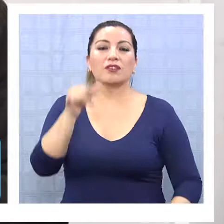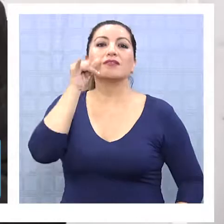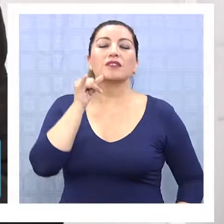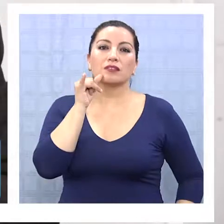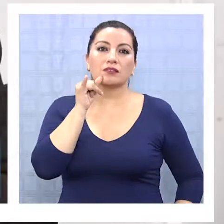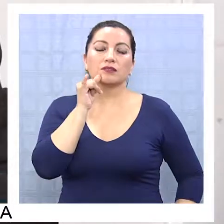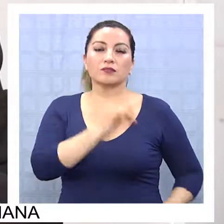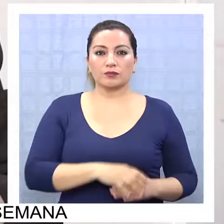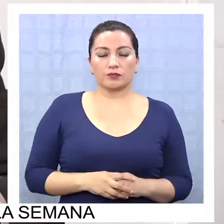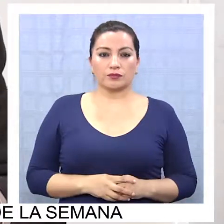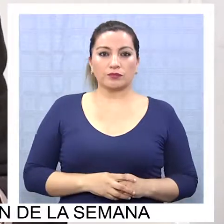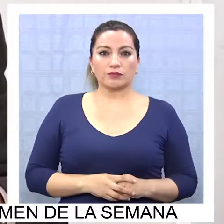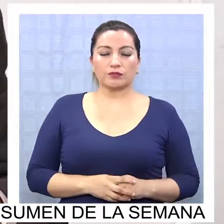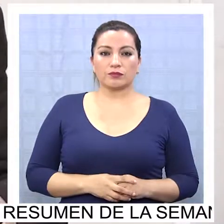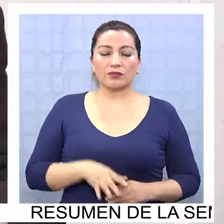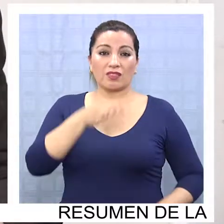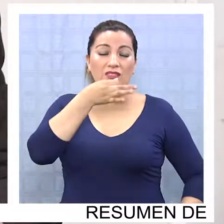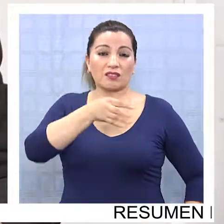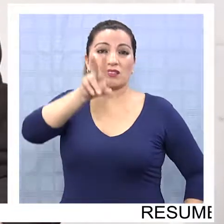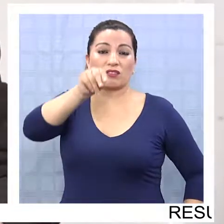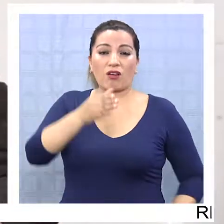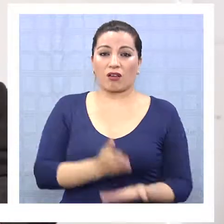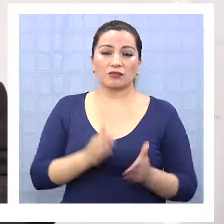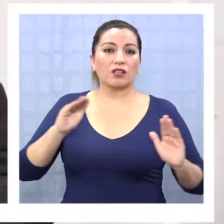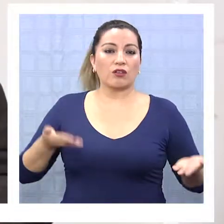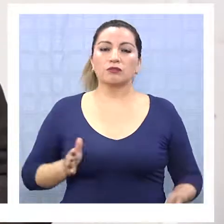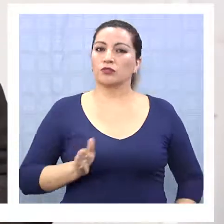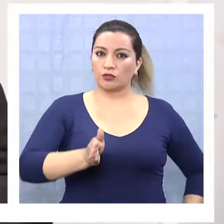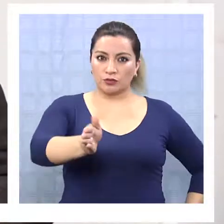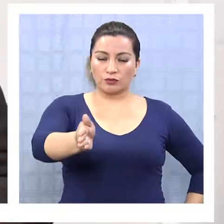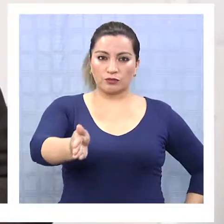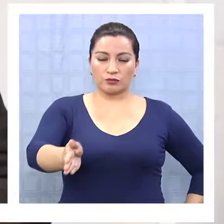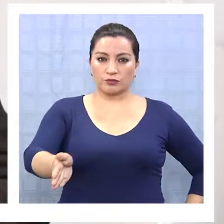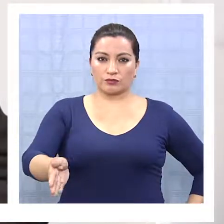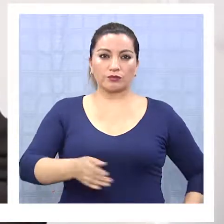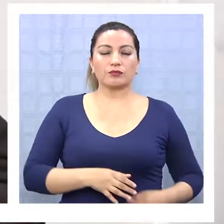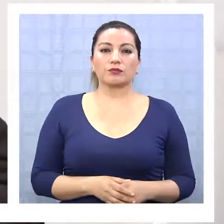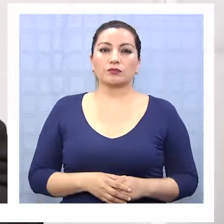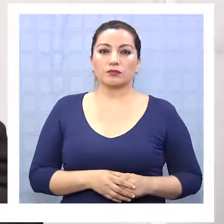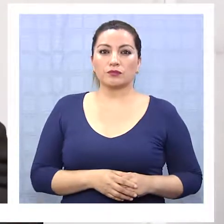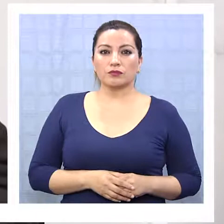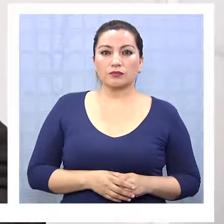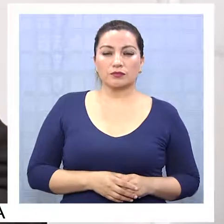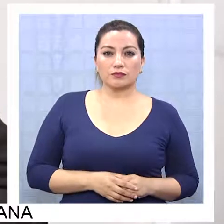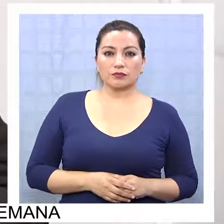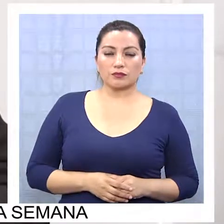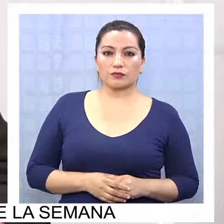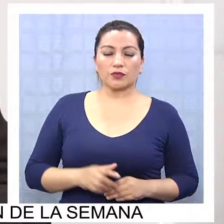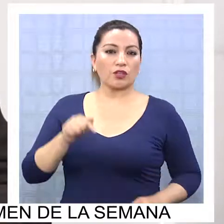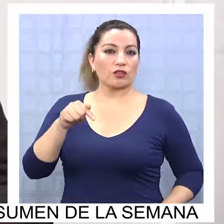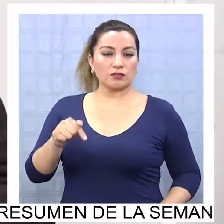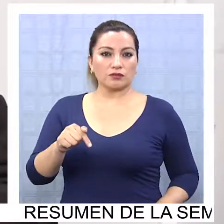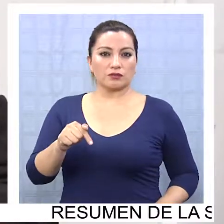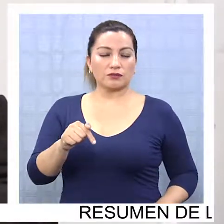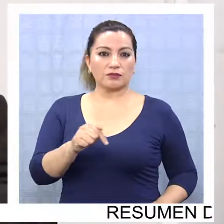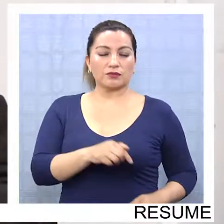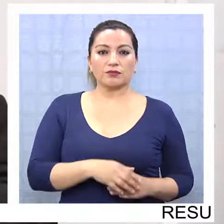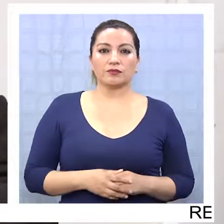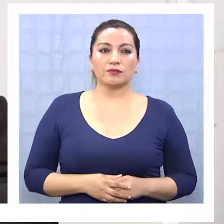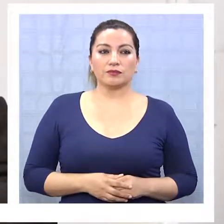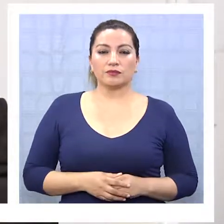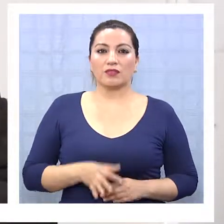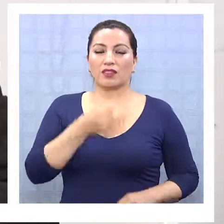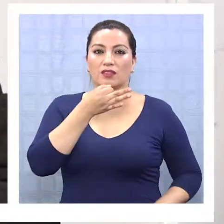la ciudad de Iquique. Esa negativa hasta el día de hoy se mantiene y con esto finalmente se le